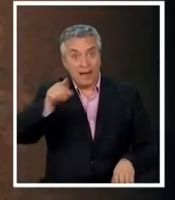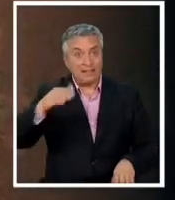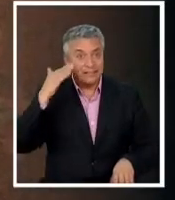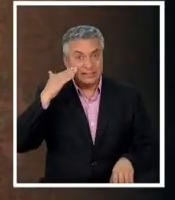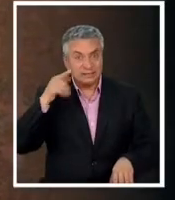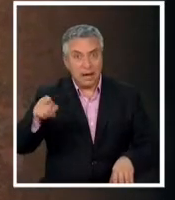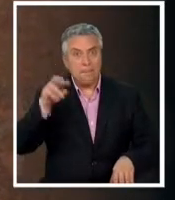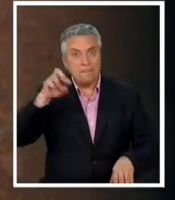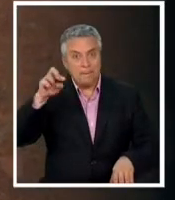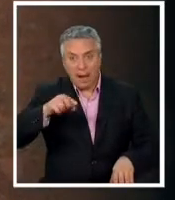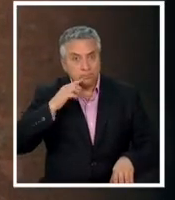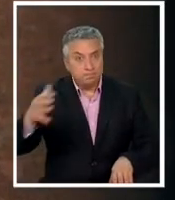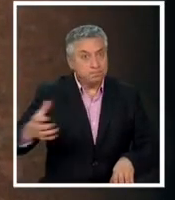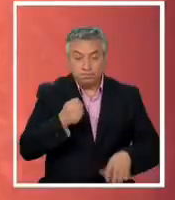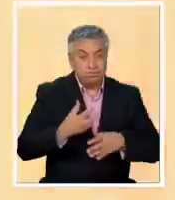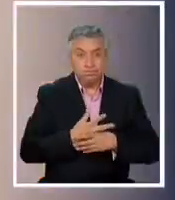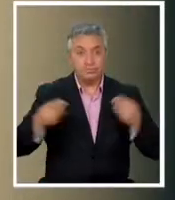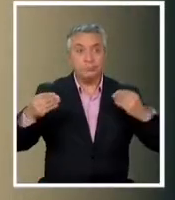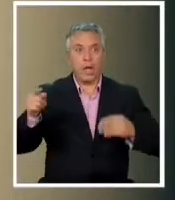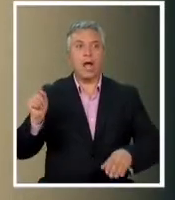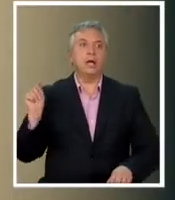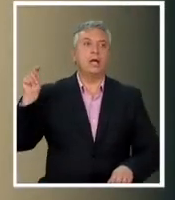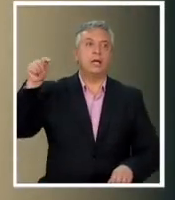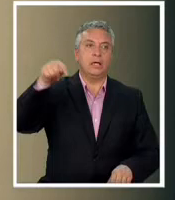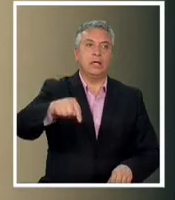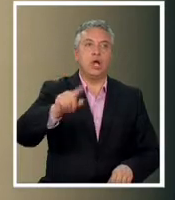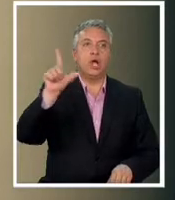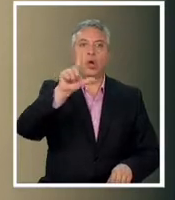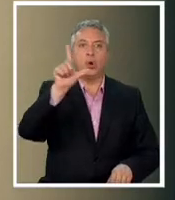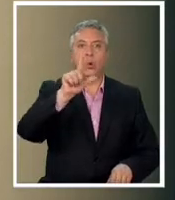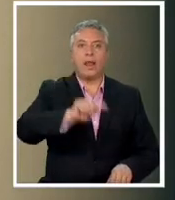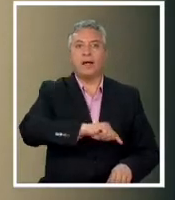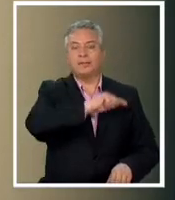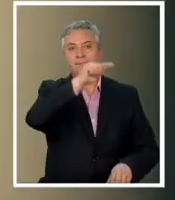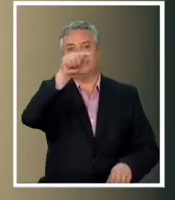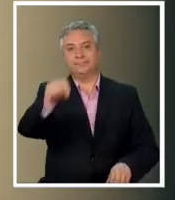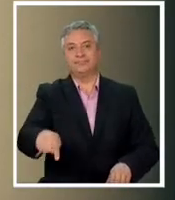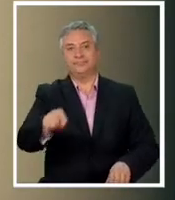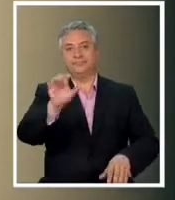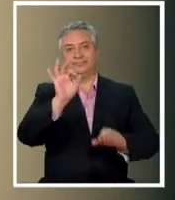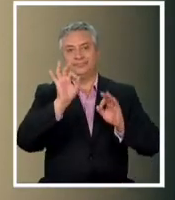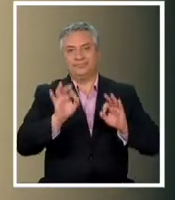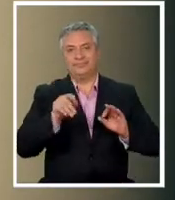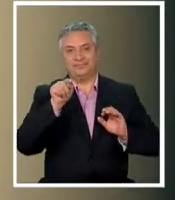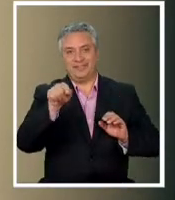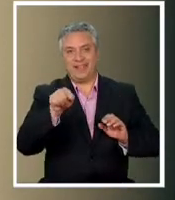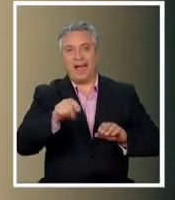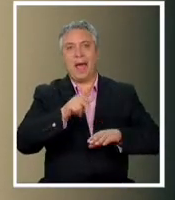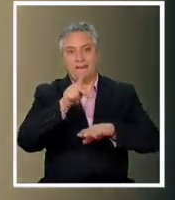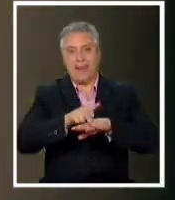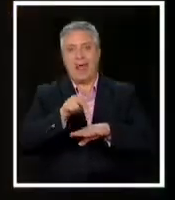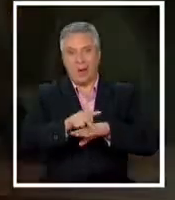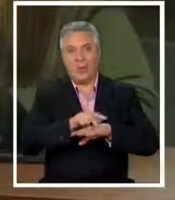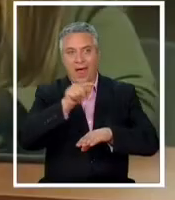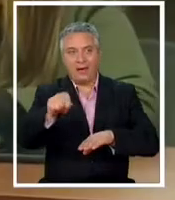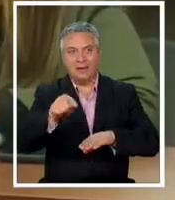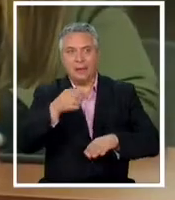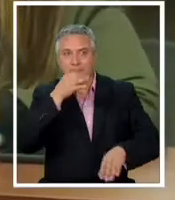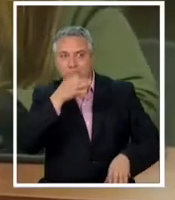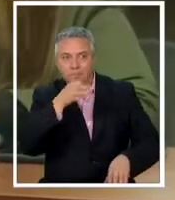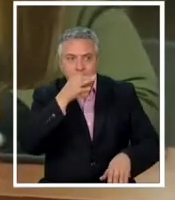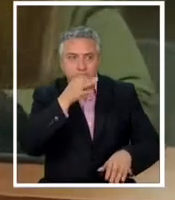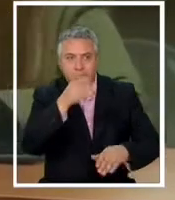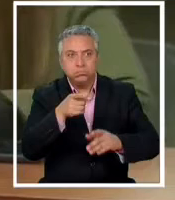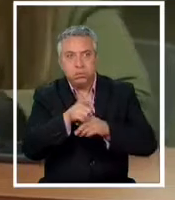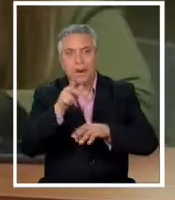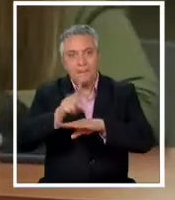secuestrada por su padre llegó este lunes hasta asunción con el poco español que sabe le pidió ayuda a los paraguayos